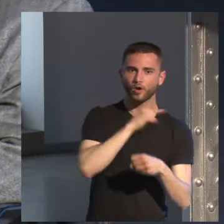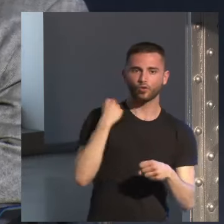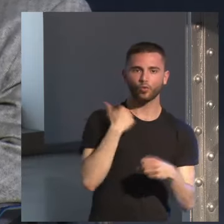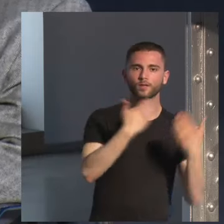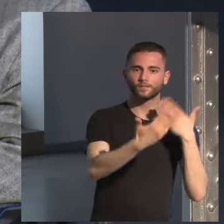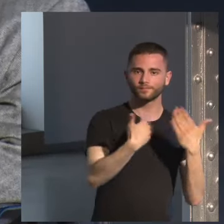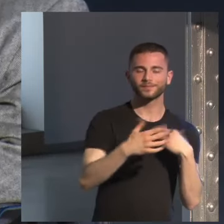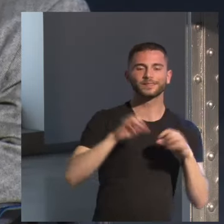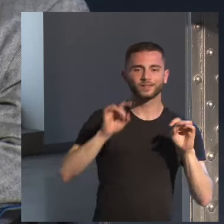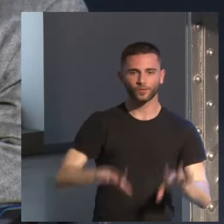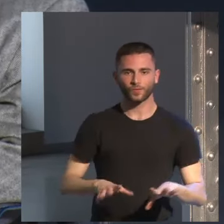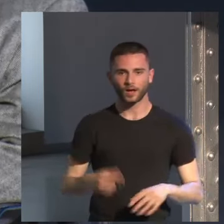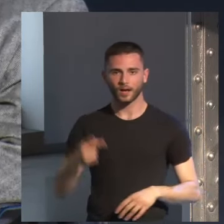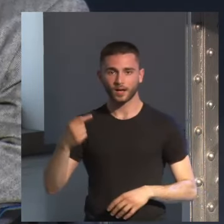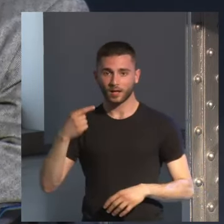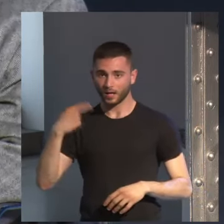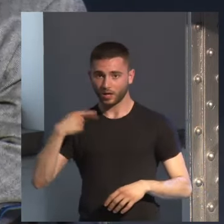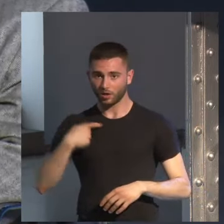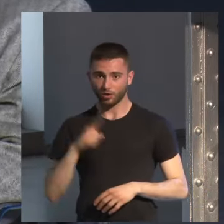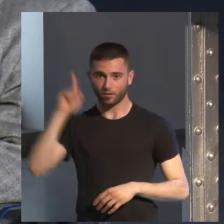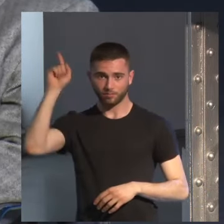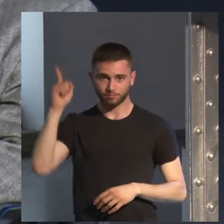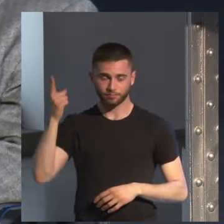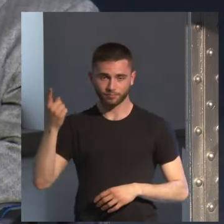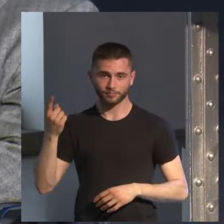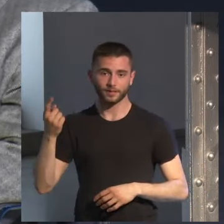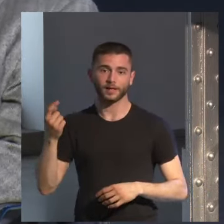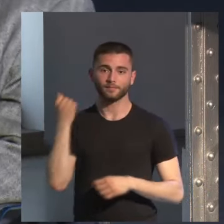y que sabe que yo soy ateo y agnóstico y somos amigos